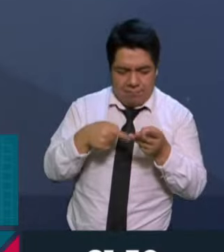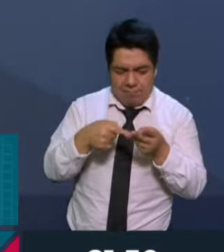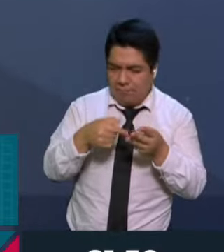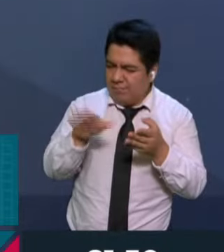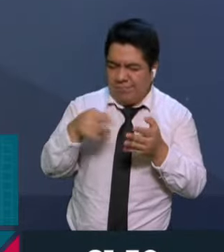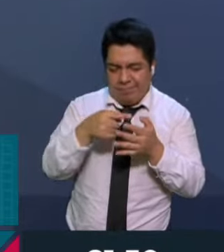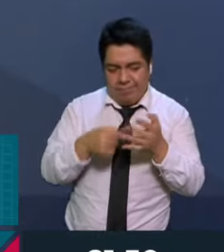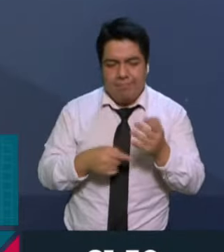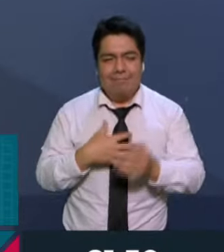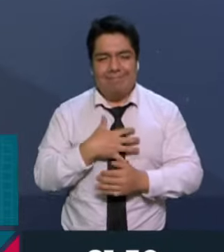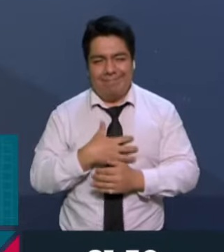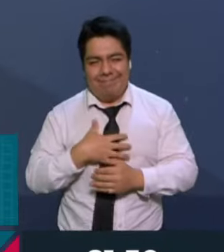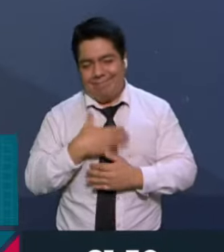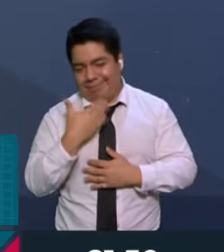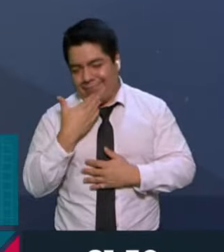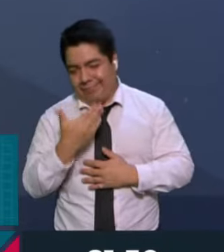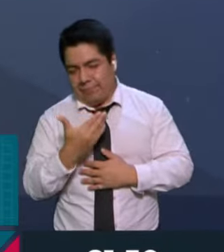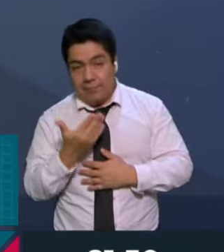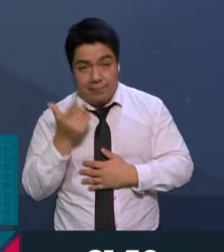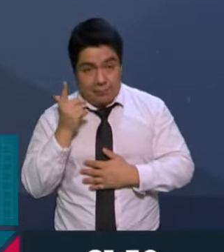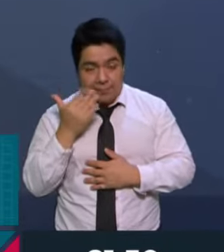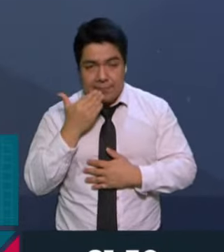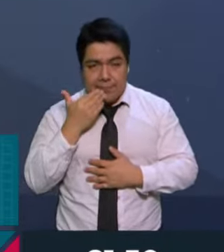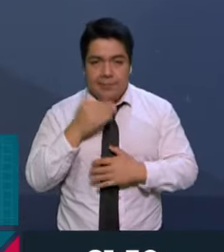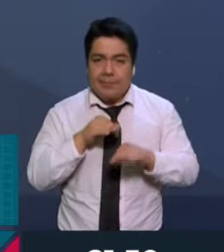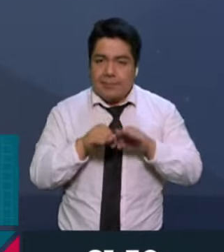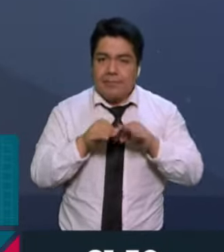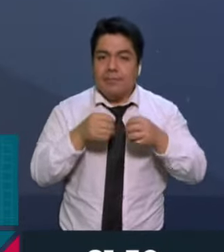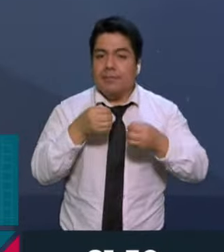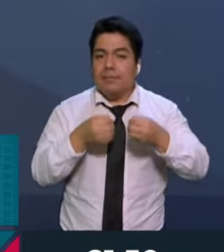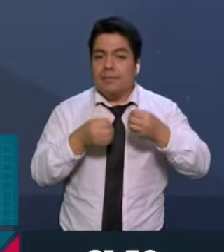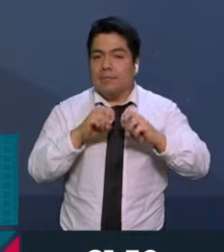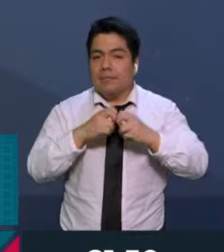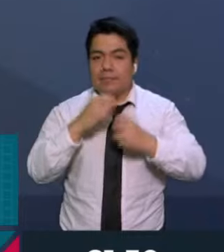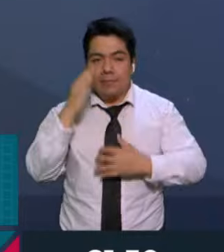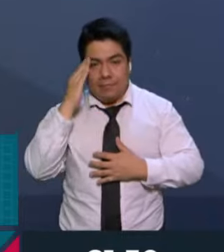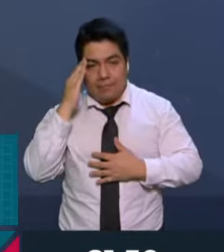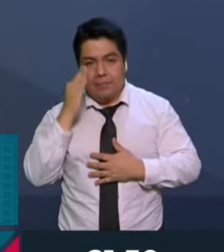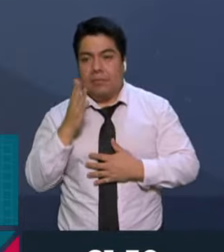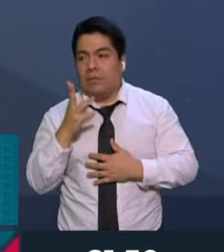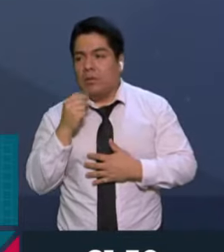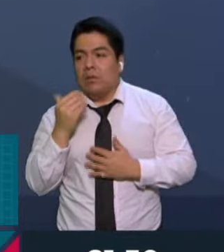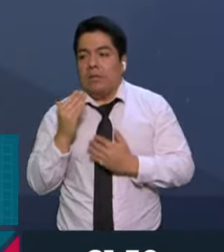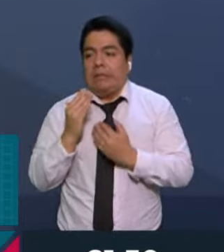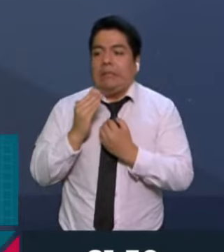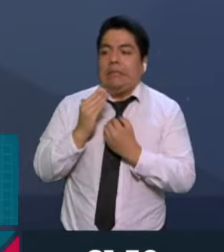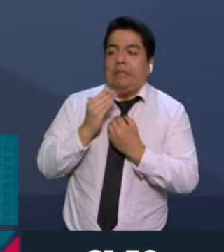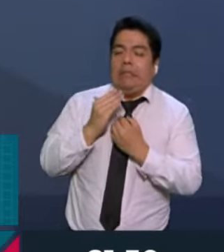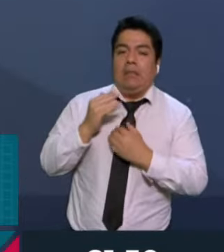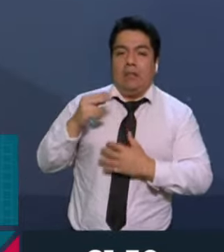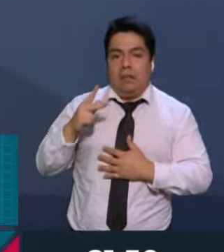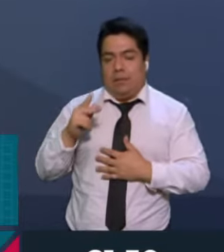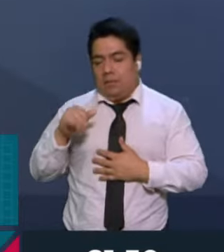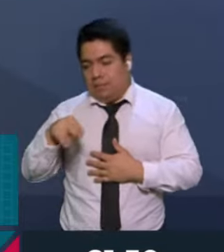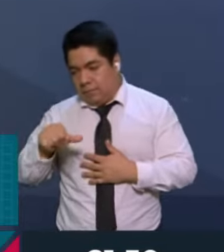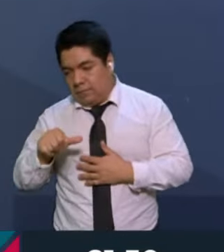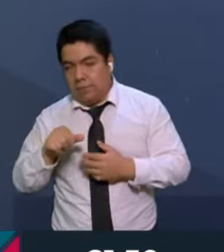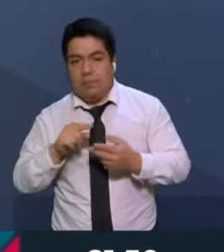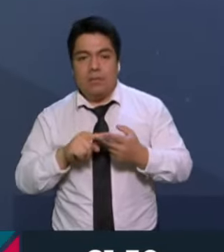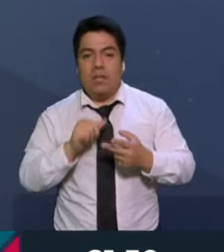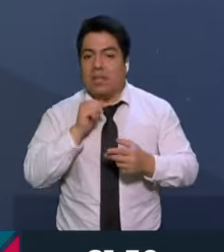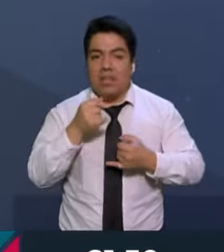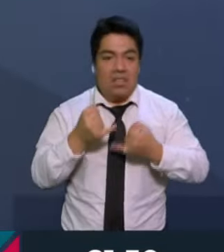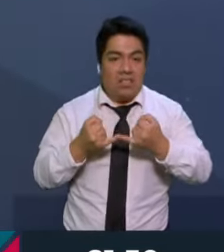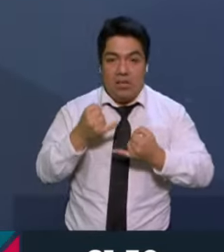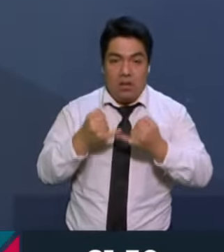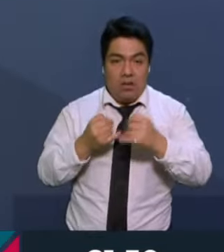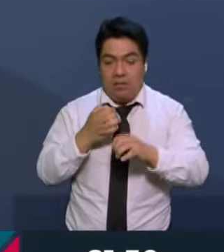estamos contentos con el trabajo, qué bueno que las y los magistrados no se dejaron presionar ni por Norma Piña ni por los jueces de distrito y